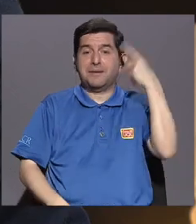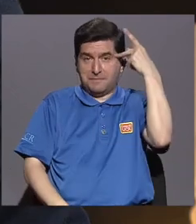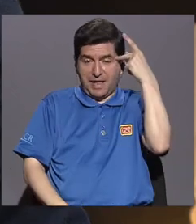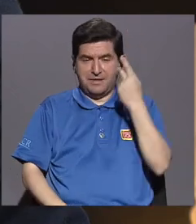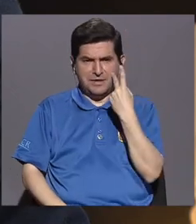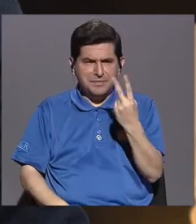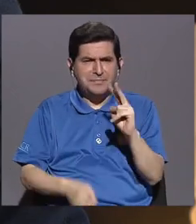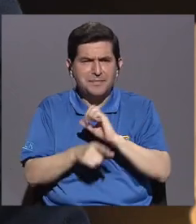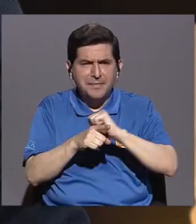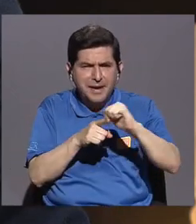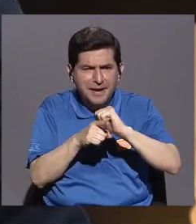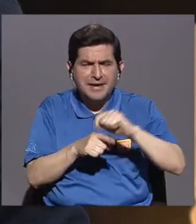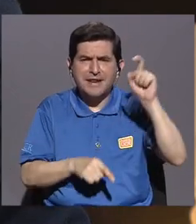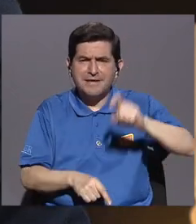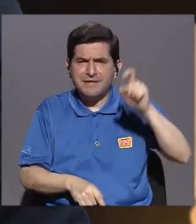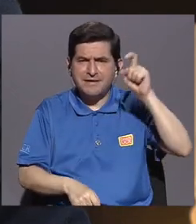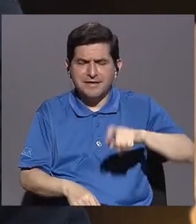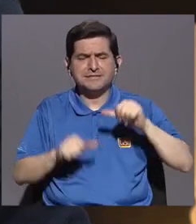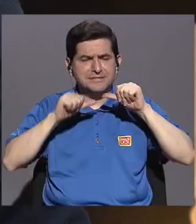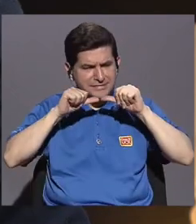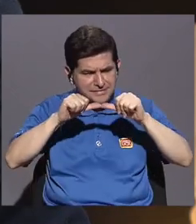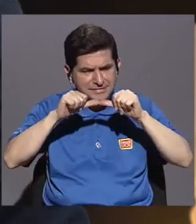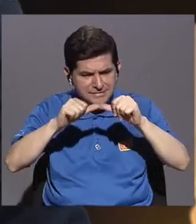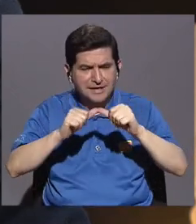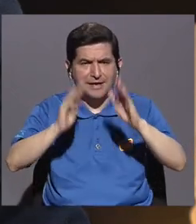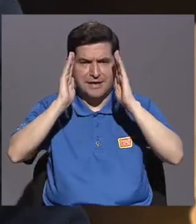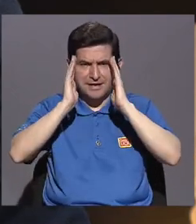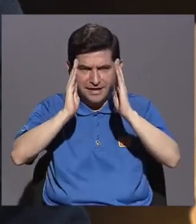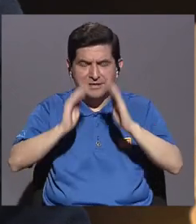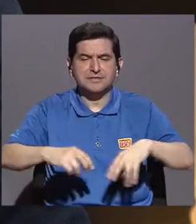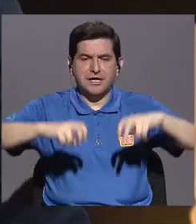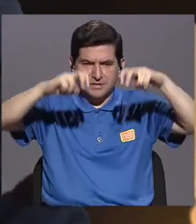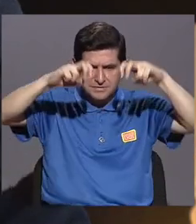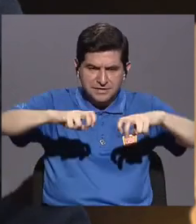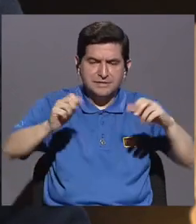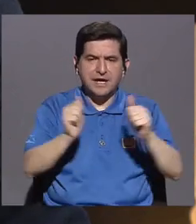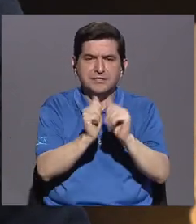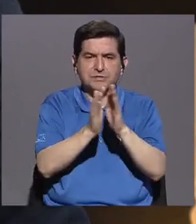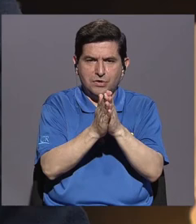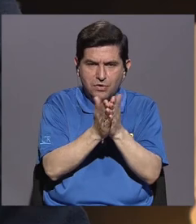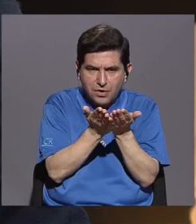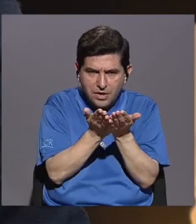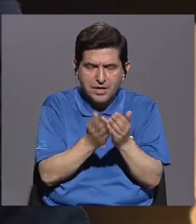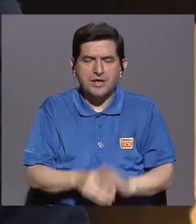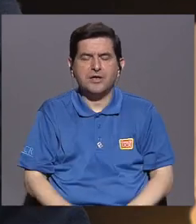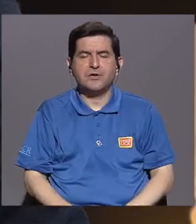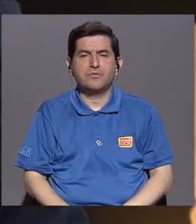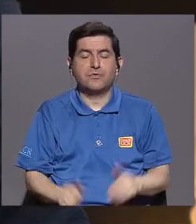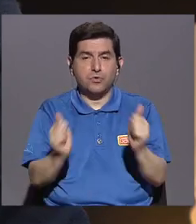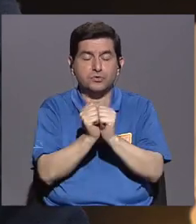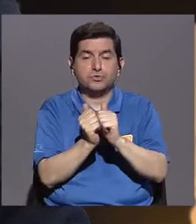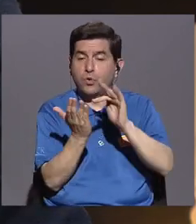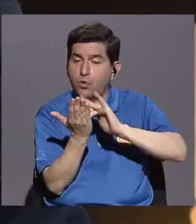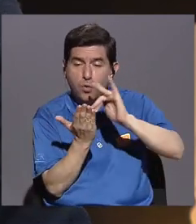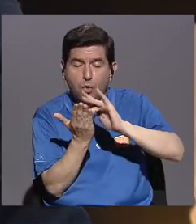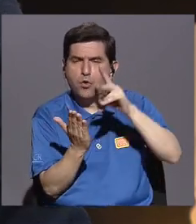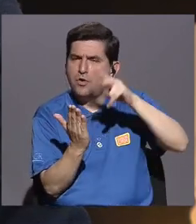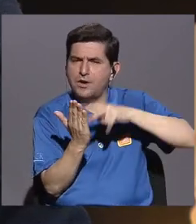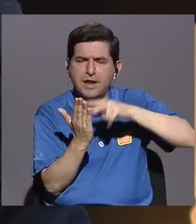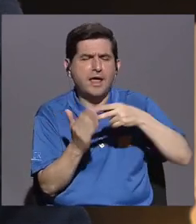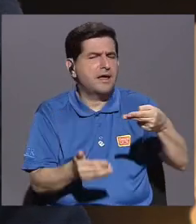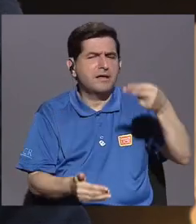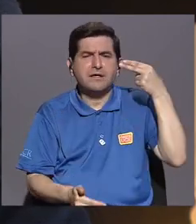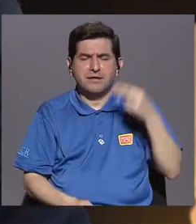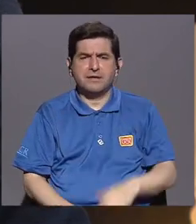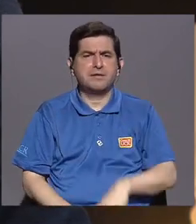práctica como una necesidad recurrente de abordar, de sentarse con los libros, de sentarse con el celular, de leer cualquier